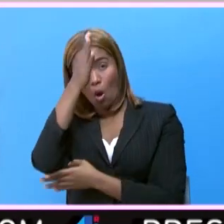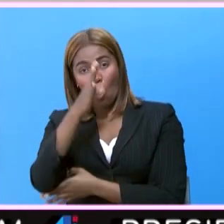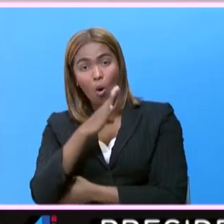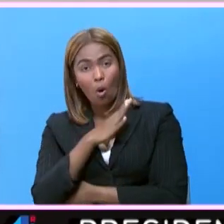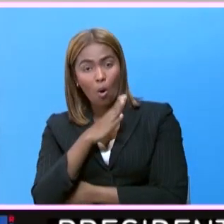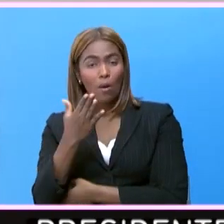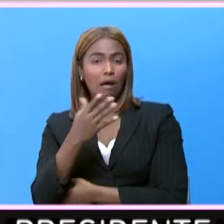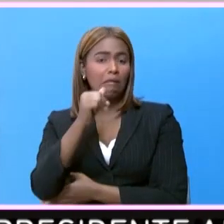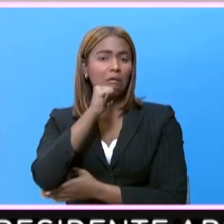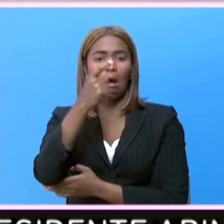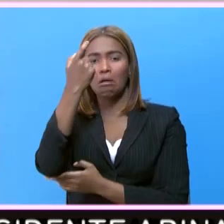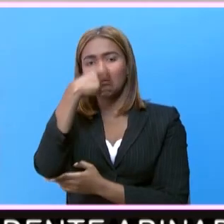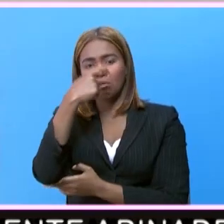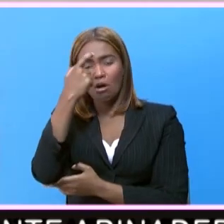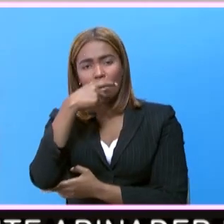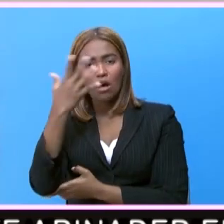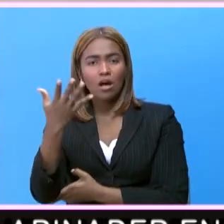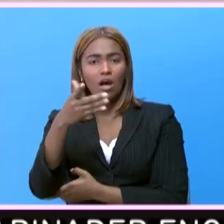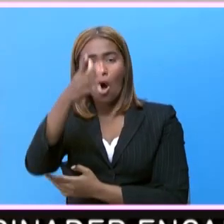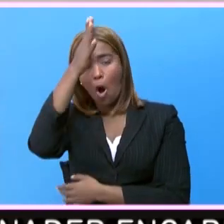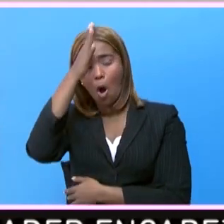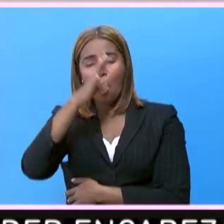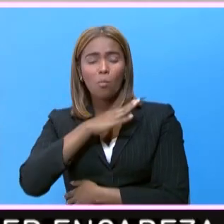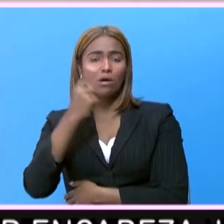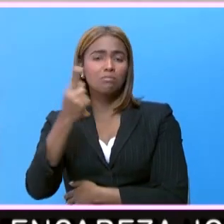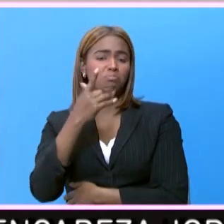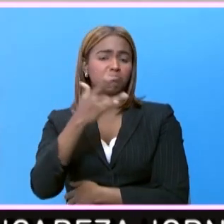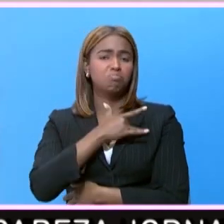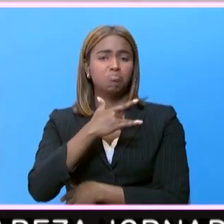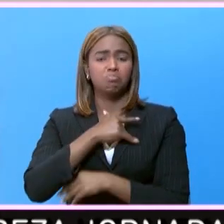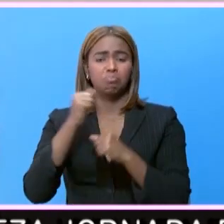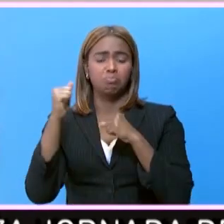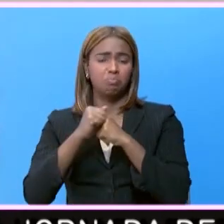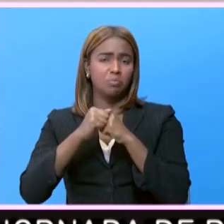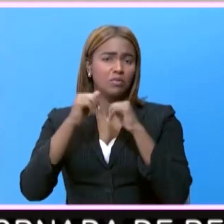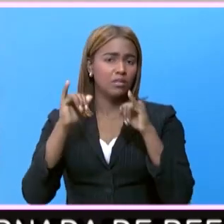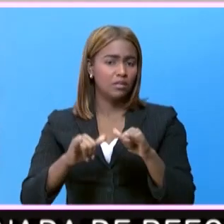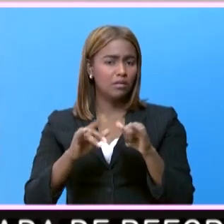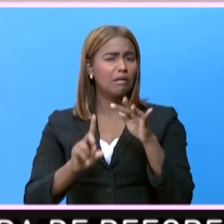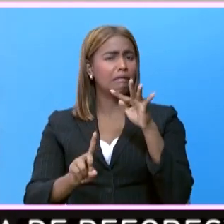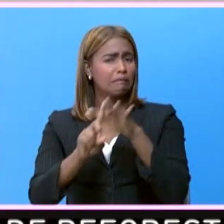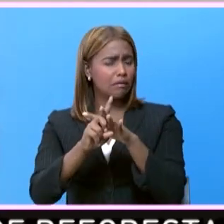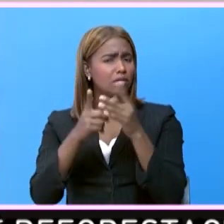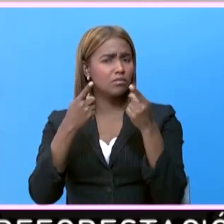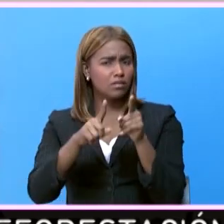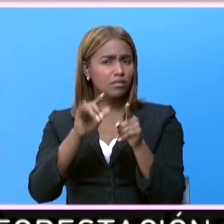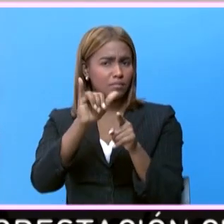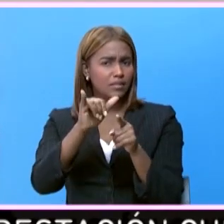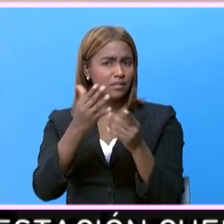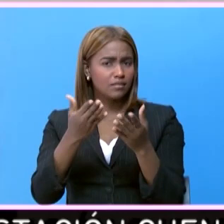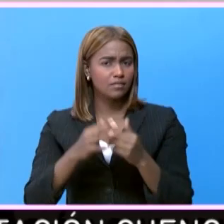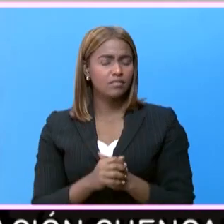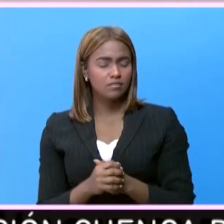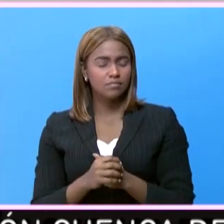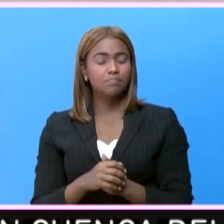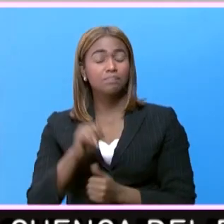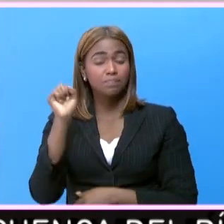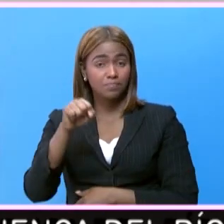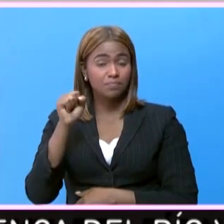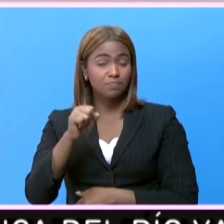no llora, de que el hombre siempre tiene que estar ahí, ¿influye en este tipo de casos? Sí,